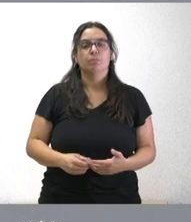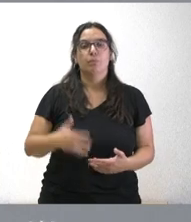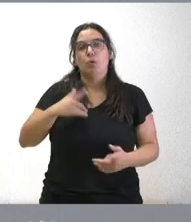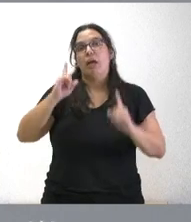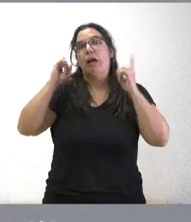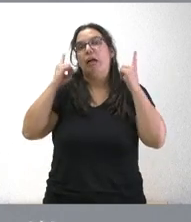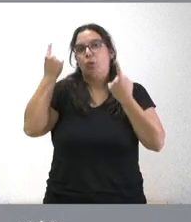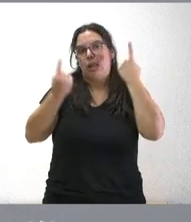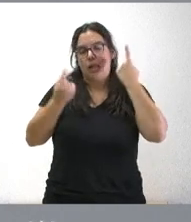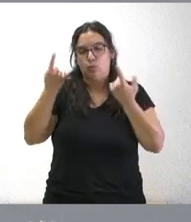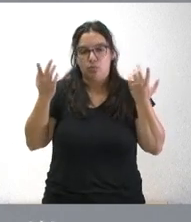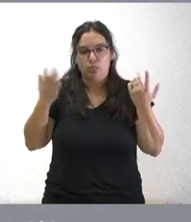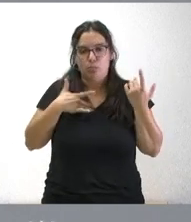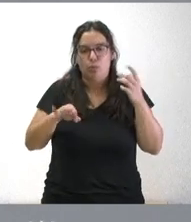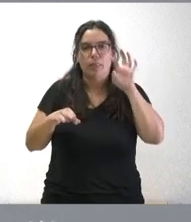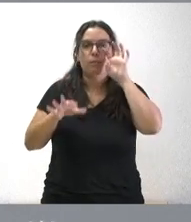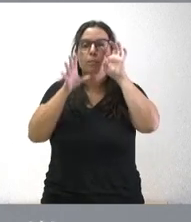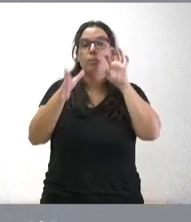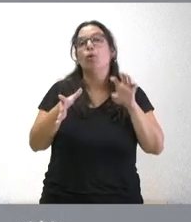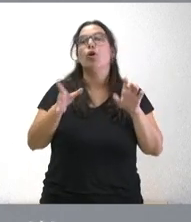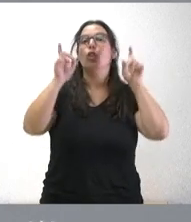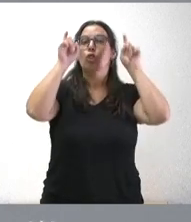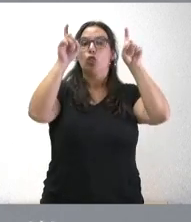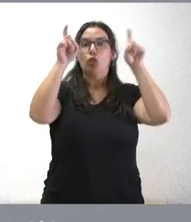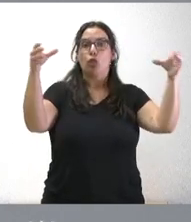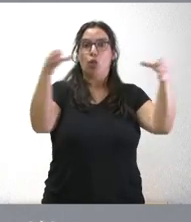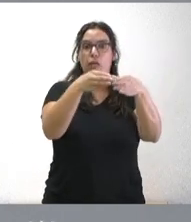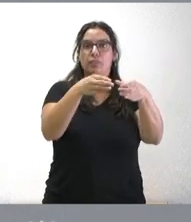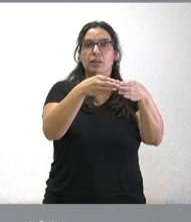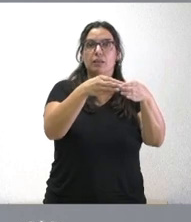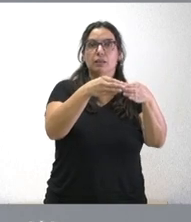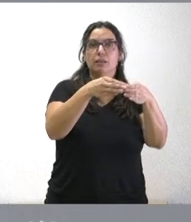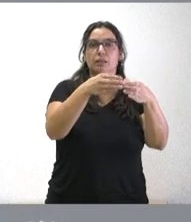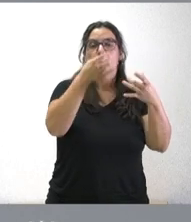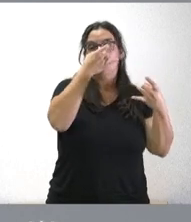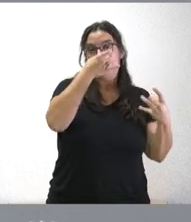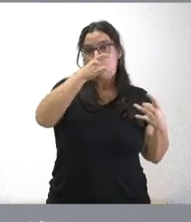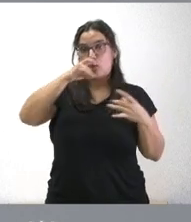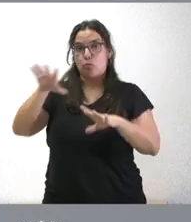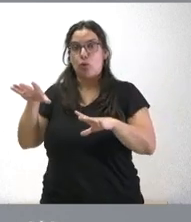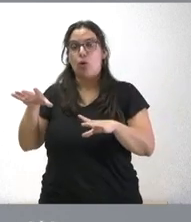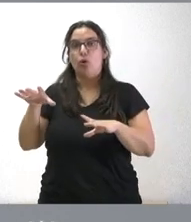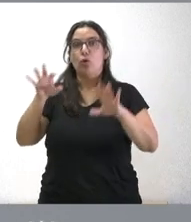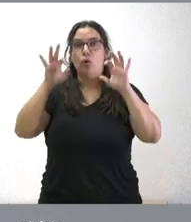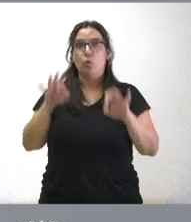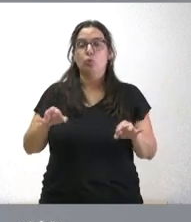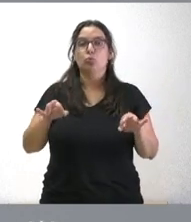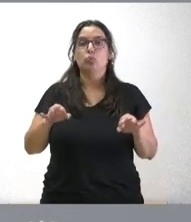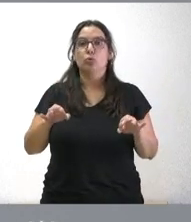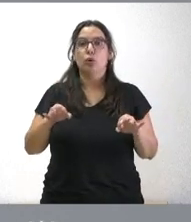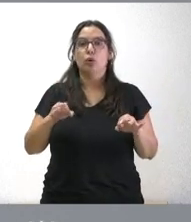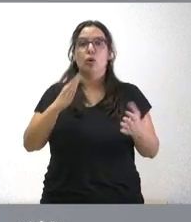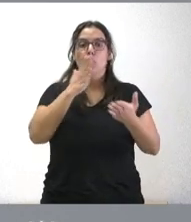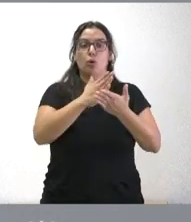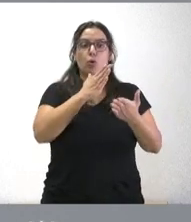porque es verdad que en el caso de los docentes las sustituciones no solamente se producen a principio del periodo escolar